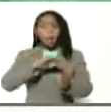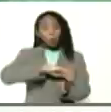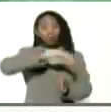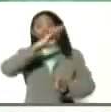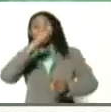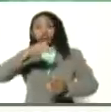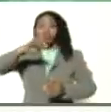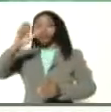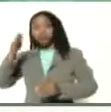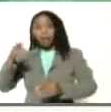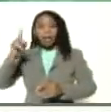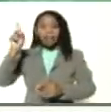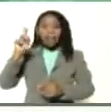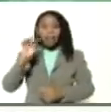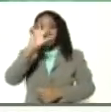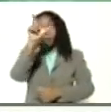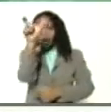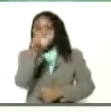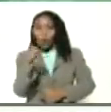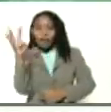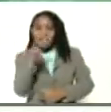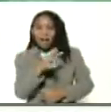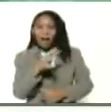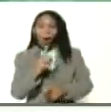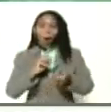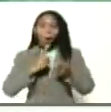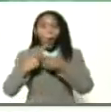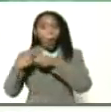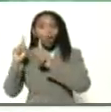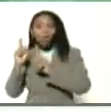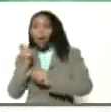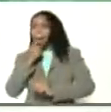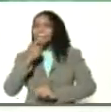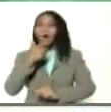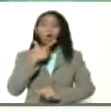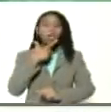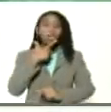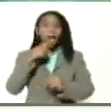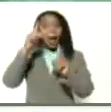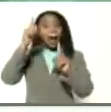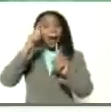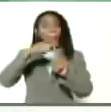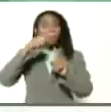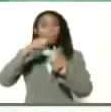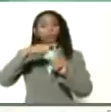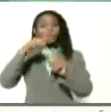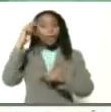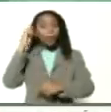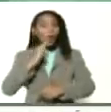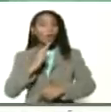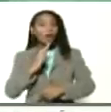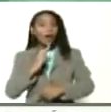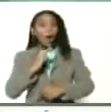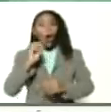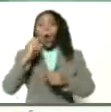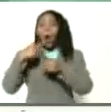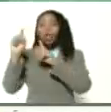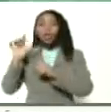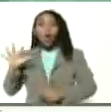Guayana, algunos dirán que lo más hermoso es el Pico Bolívar, el Guaraira Repano,